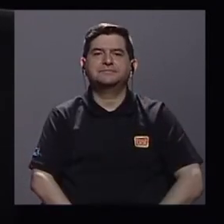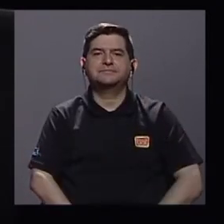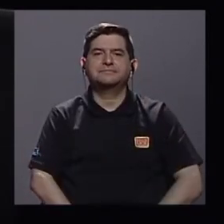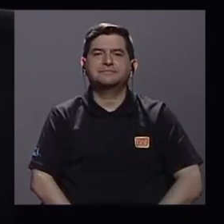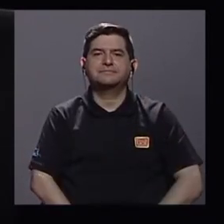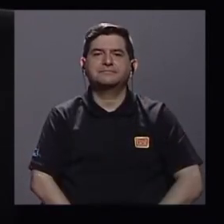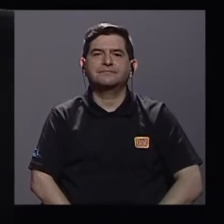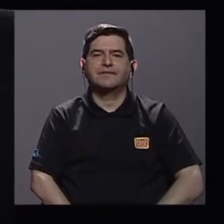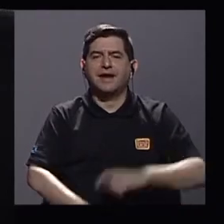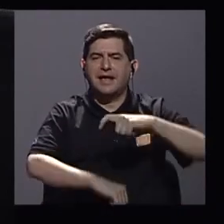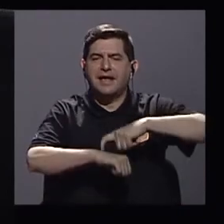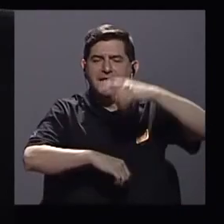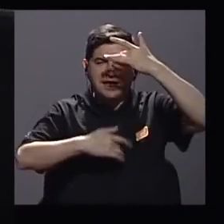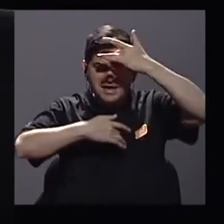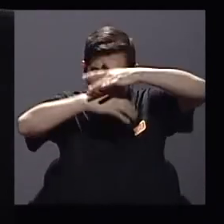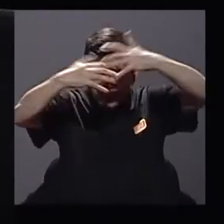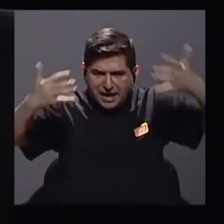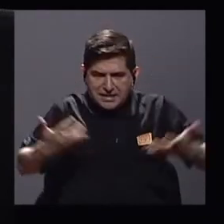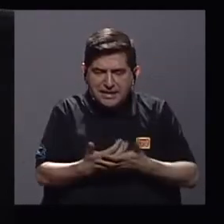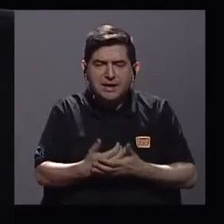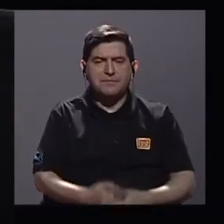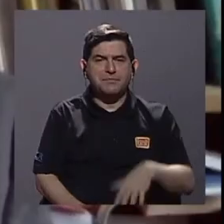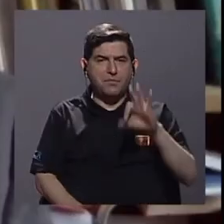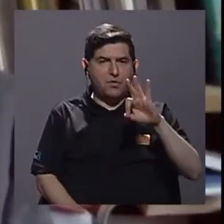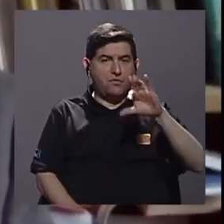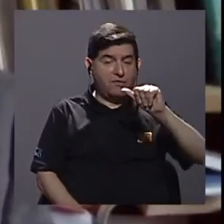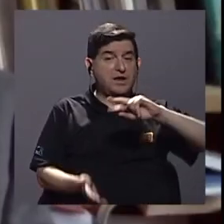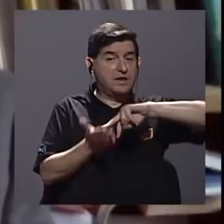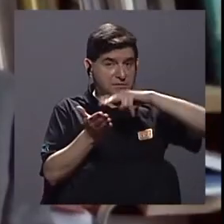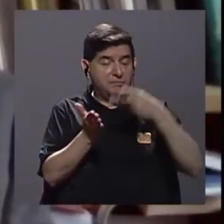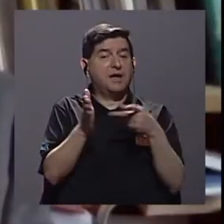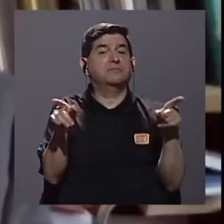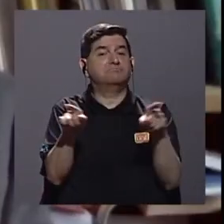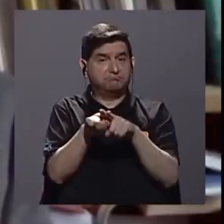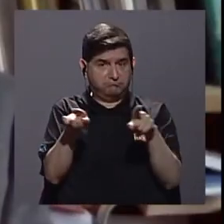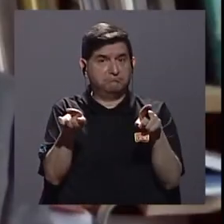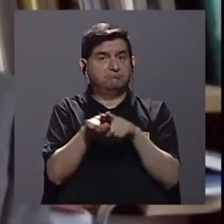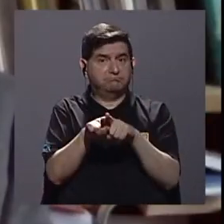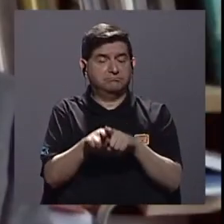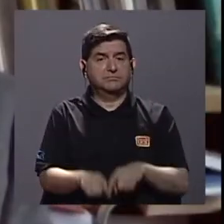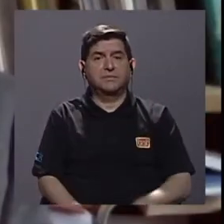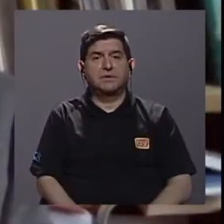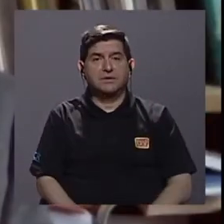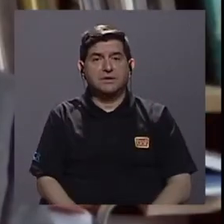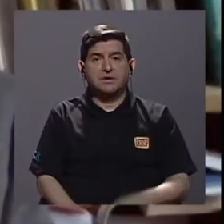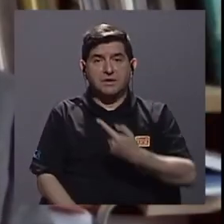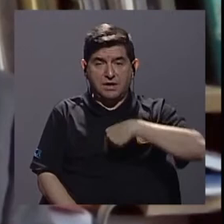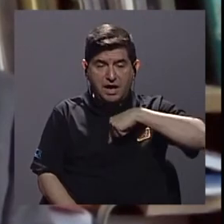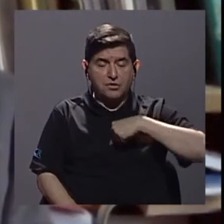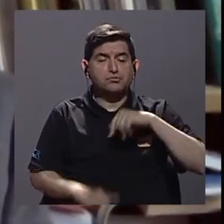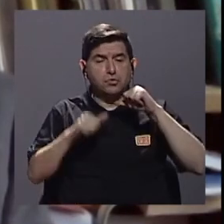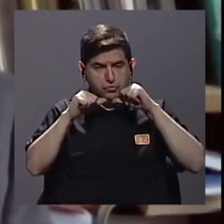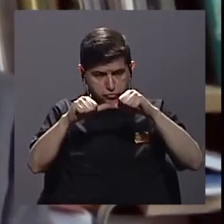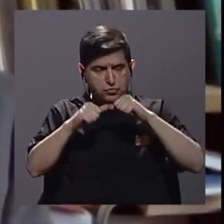Y en pandemia, don Felipe, esto significa también que no nos han dejado de surtir.